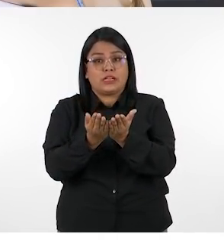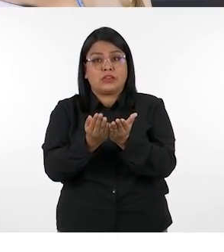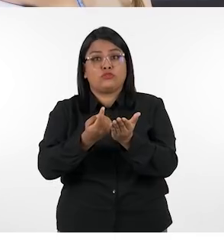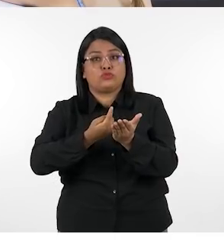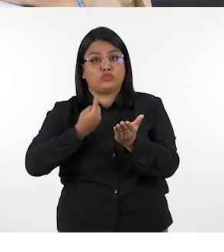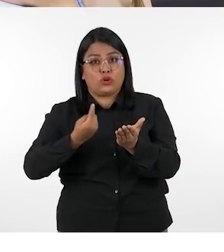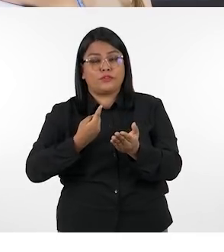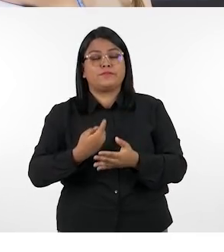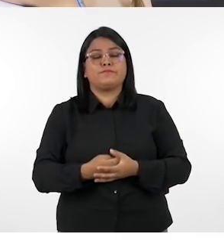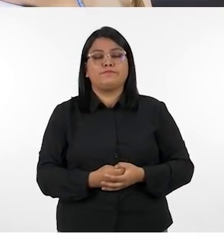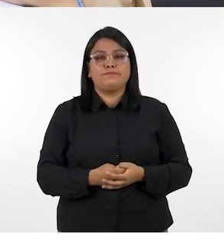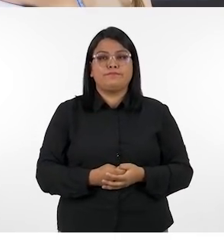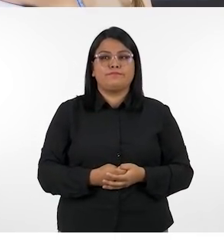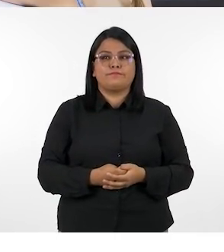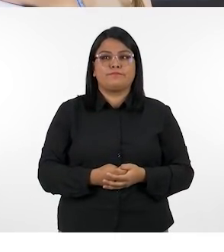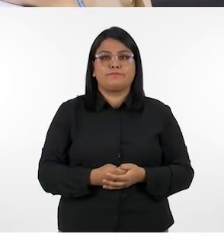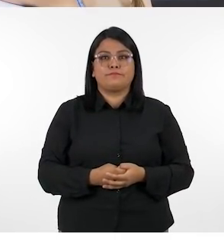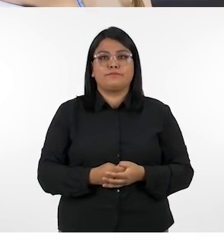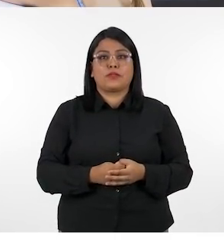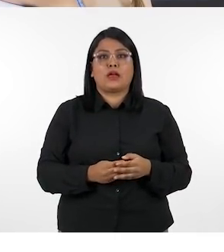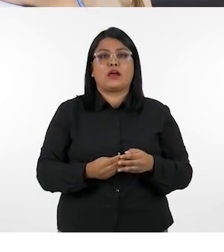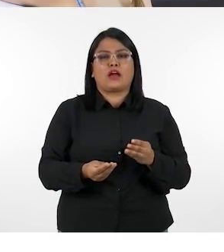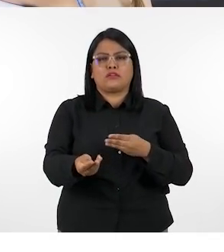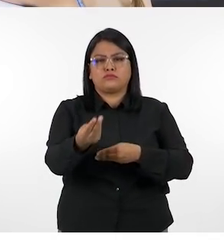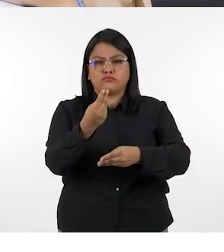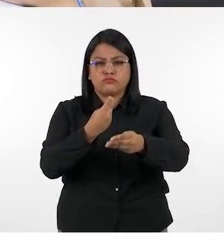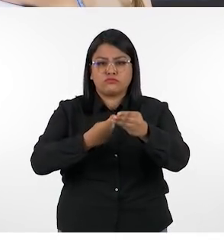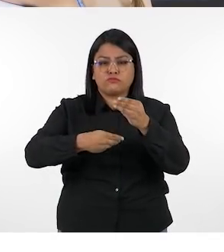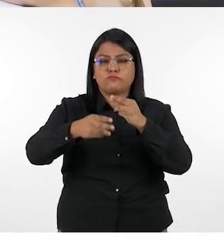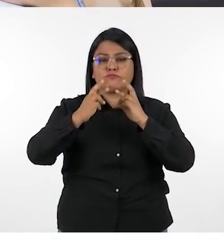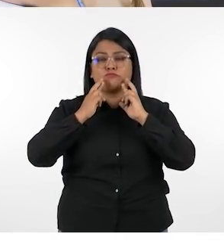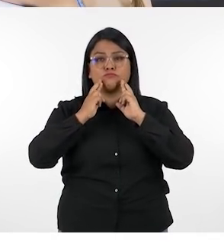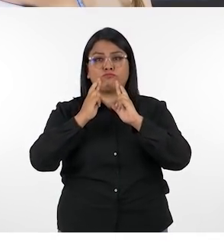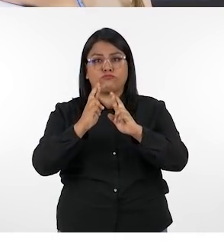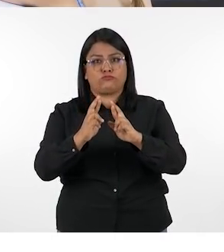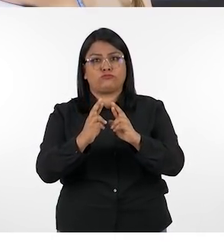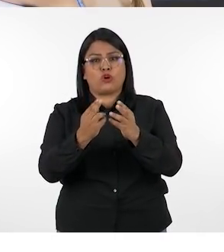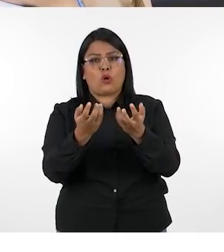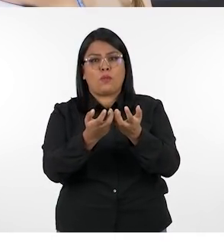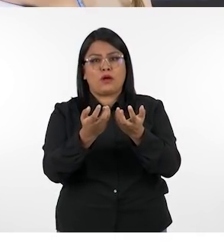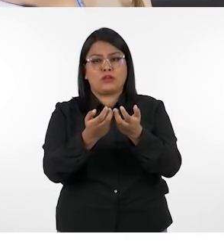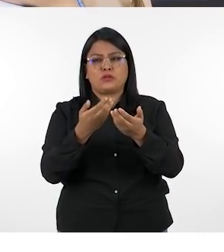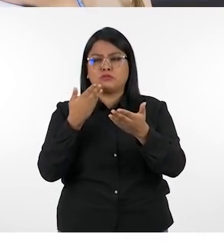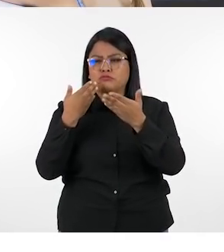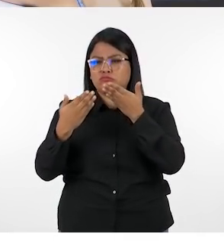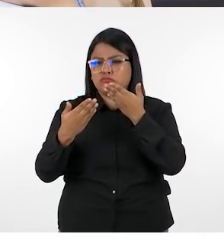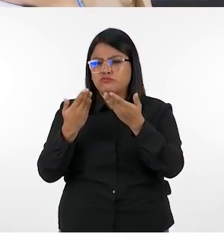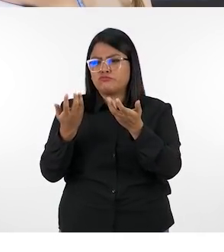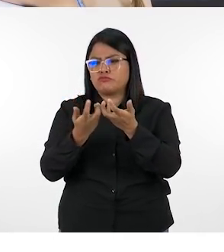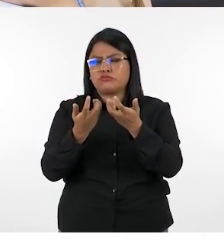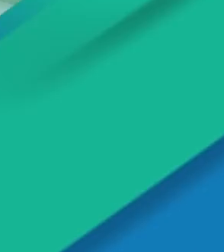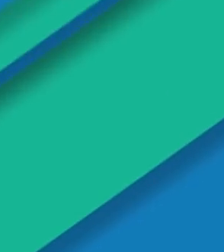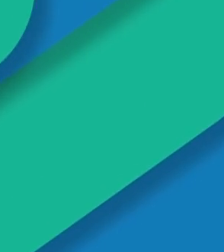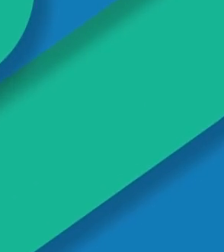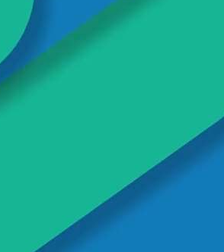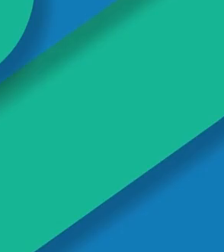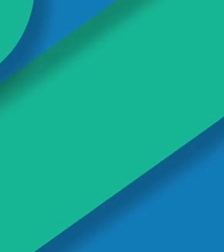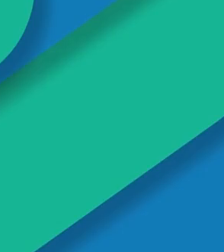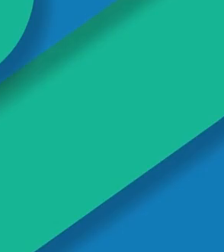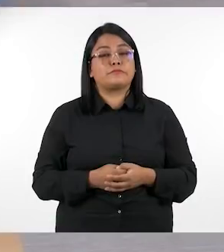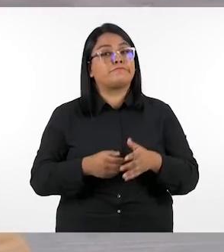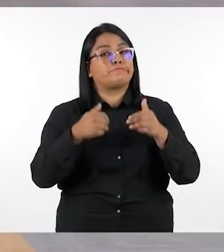de manera individual intercambiar la solución en pareja o explicar a otros u otros compañeros